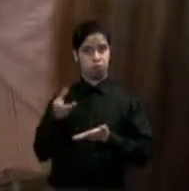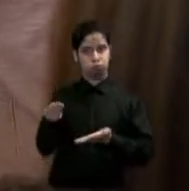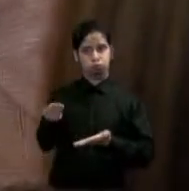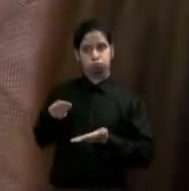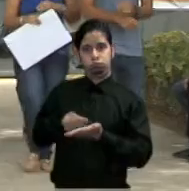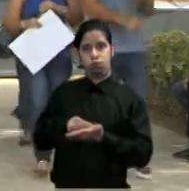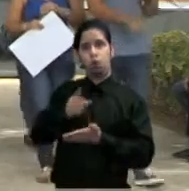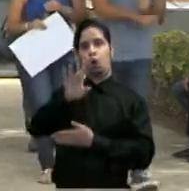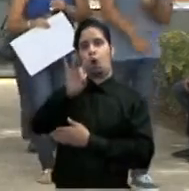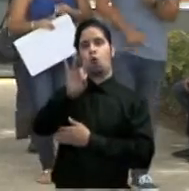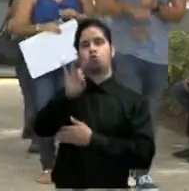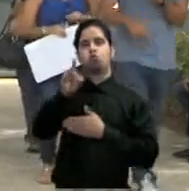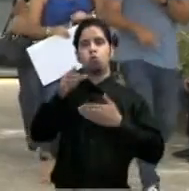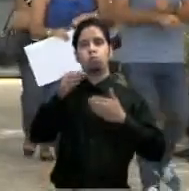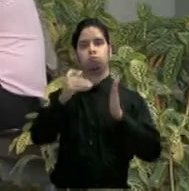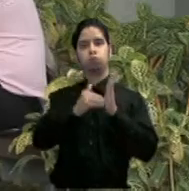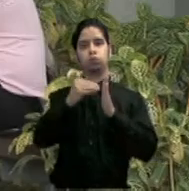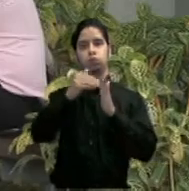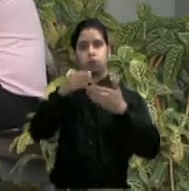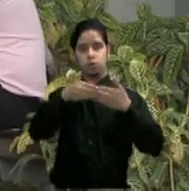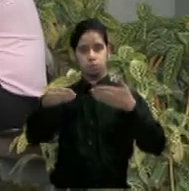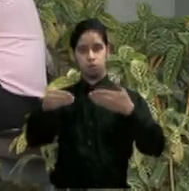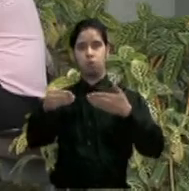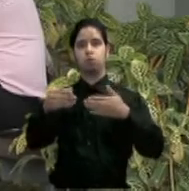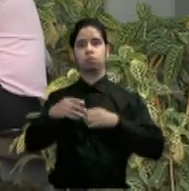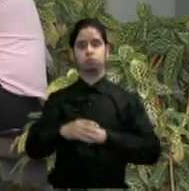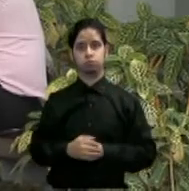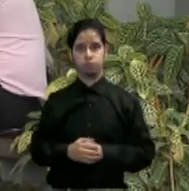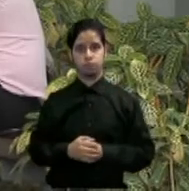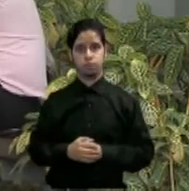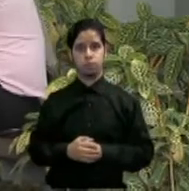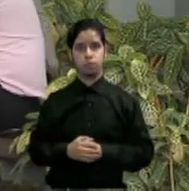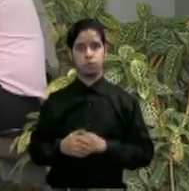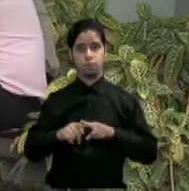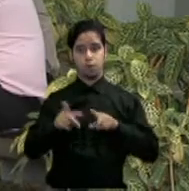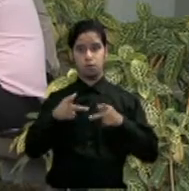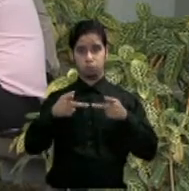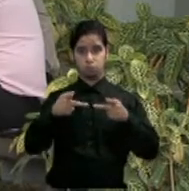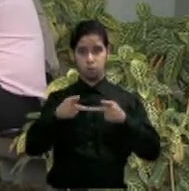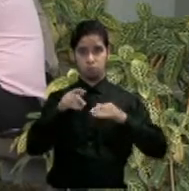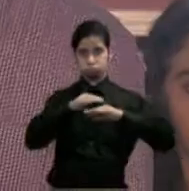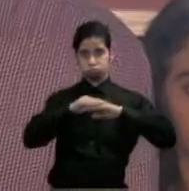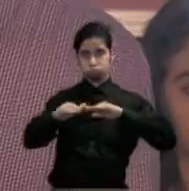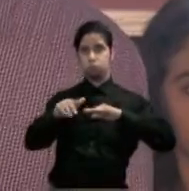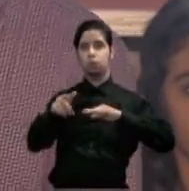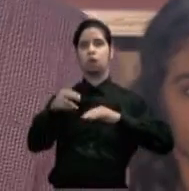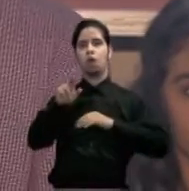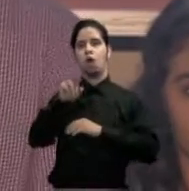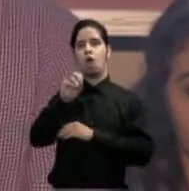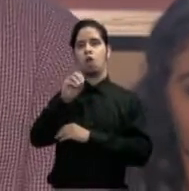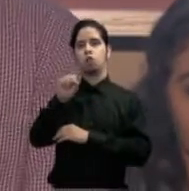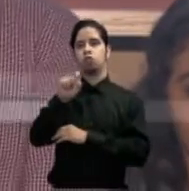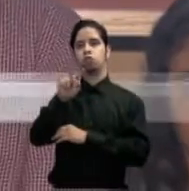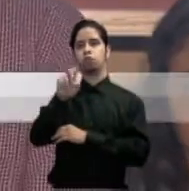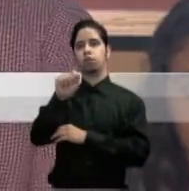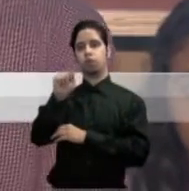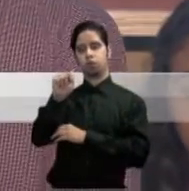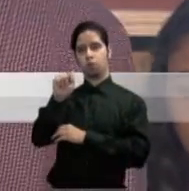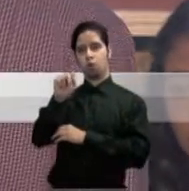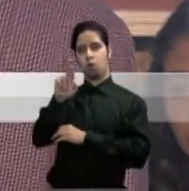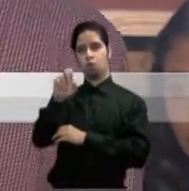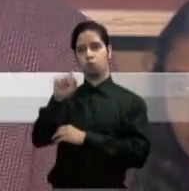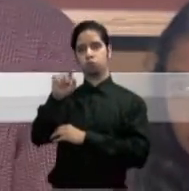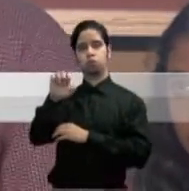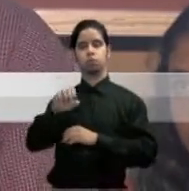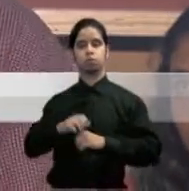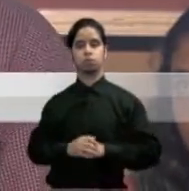millones de dólares y forma parte de los esfuerzos para rehabilitar los terrenos de la antigua base Roosevelt Road. Con la visión de